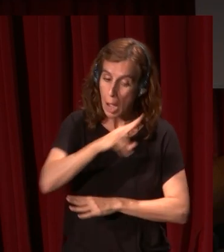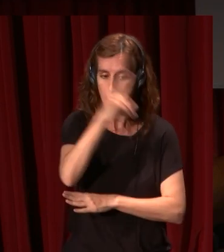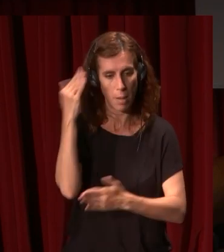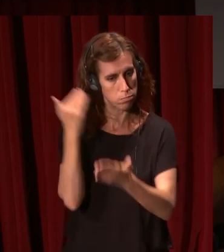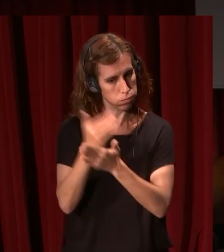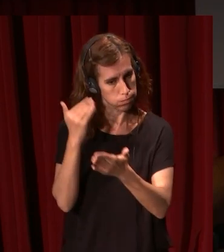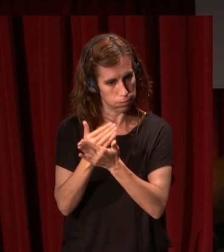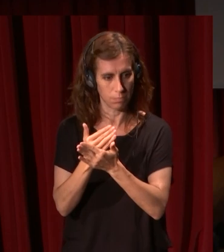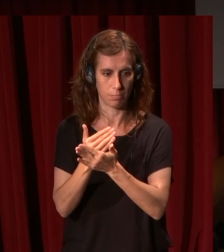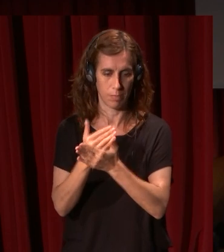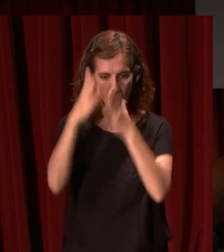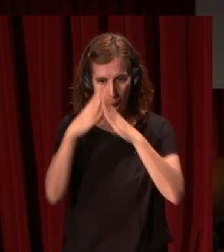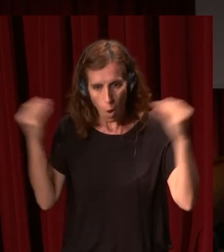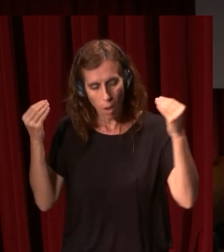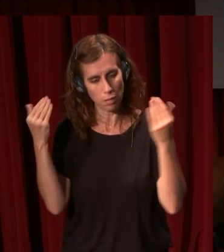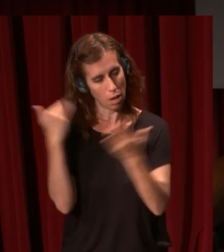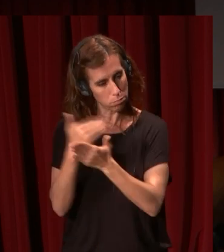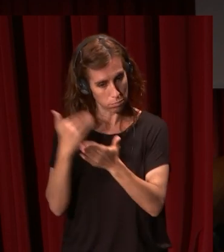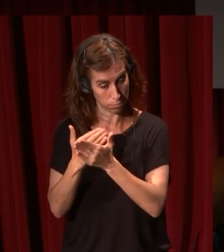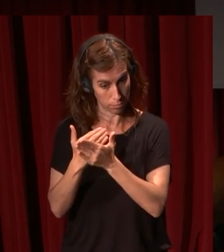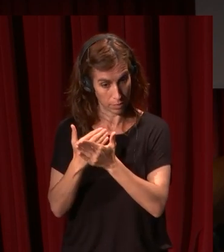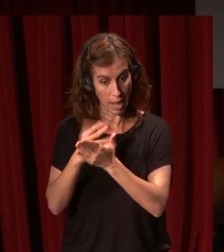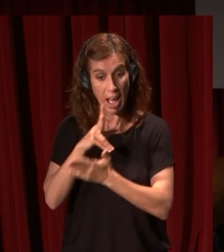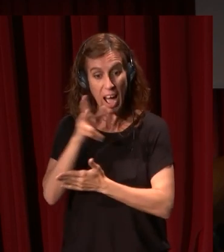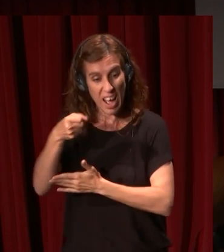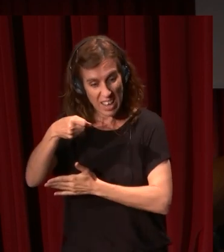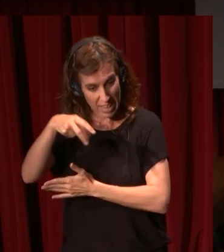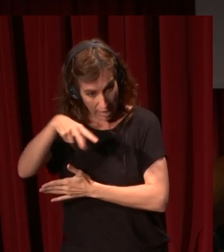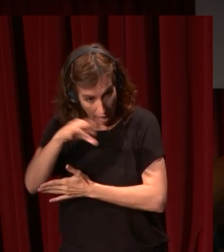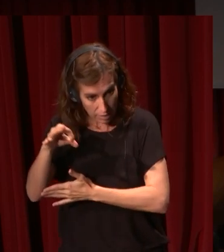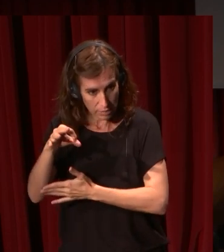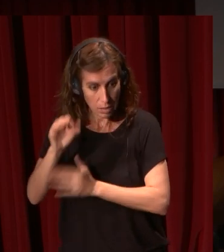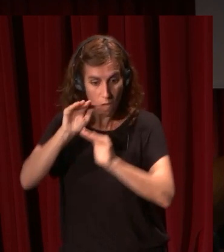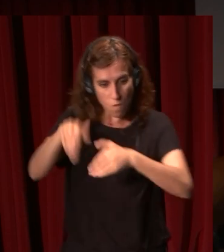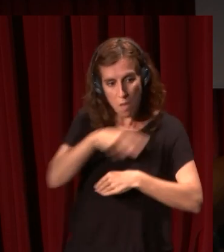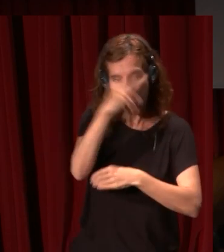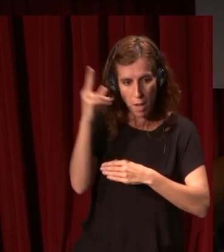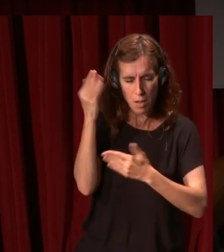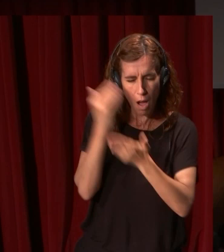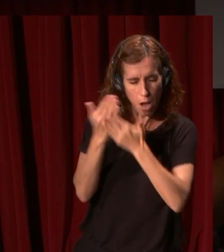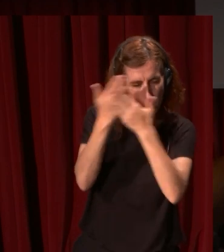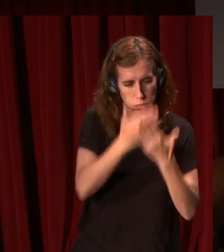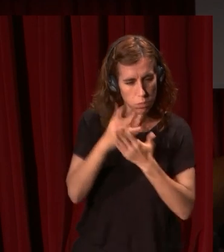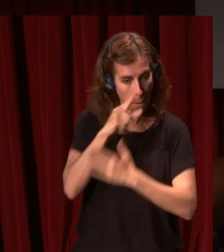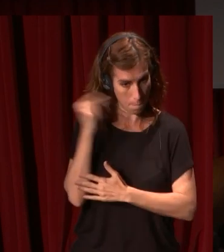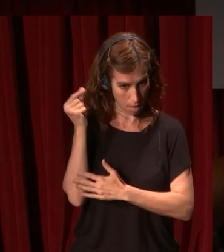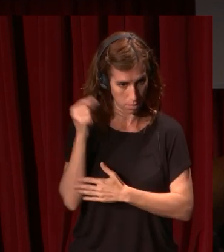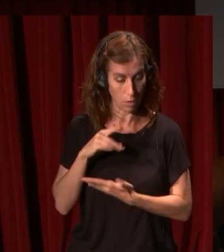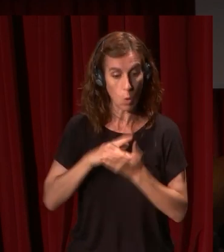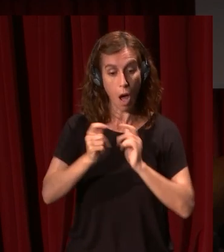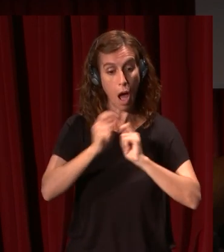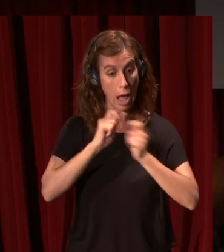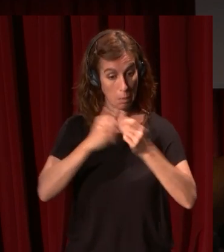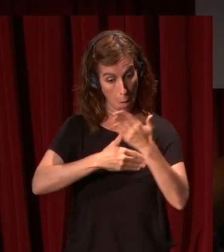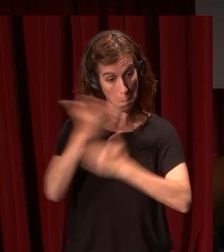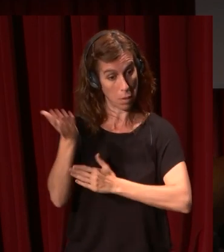Velázquez tienes que ir a Holanda a estudiar a Hals cuando termines de estudiar a Hals vuelve a Madrid y estudia a Velázquez en una declaración que hace en una entrevista en